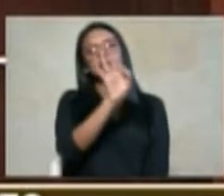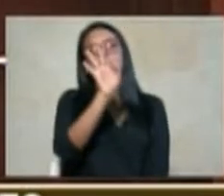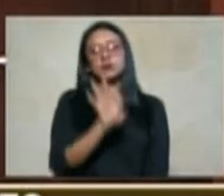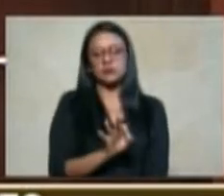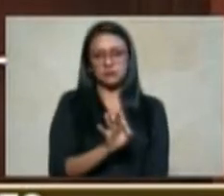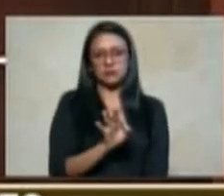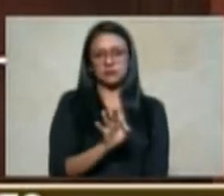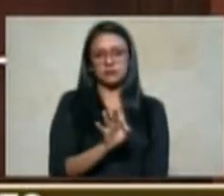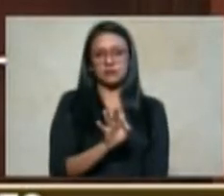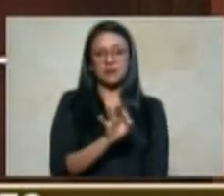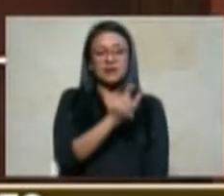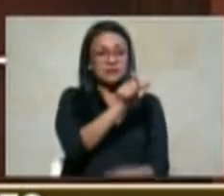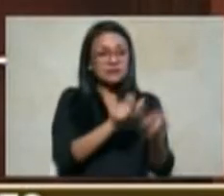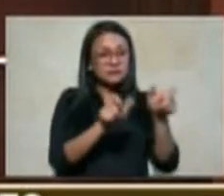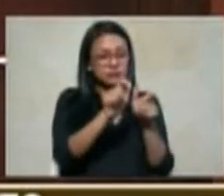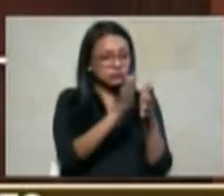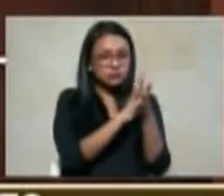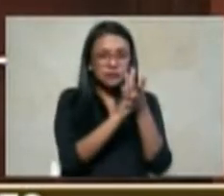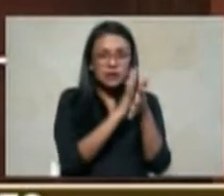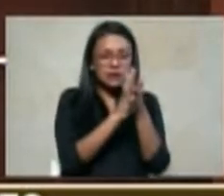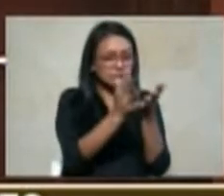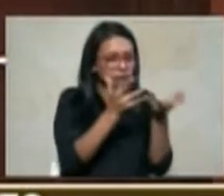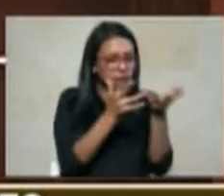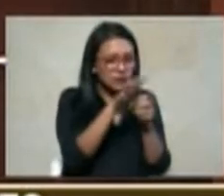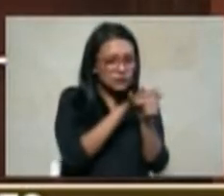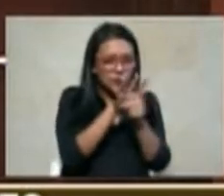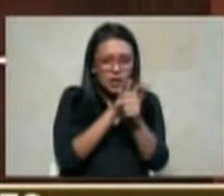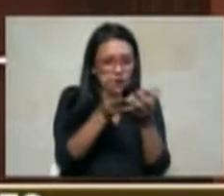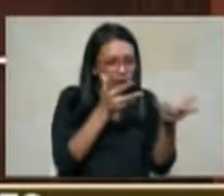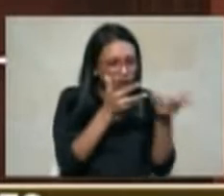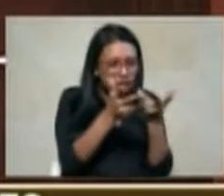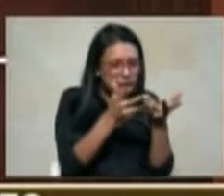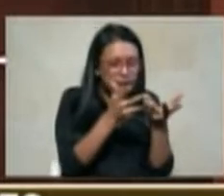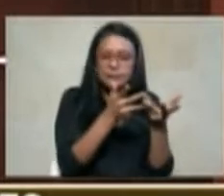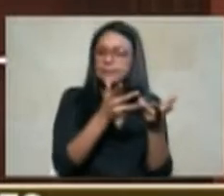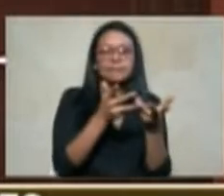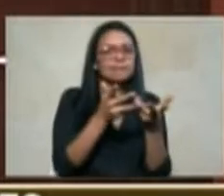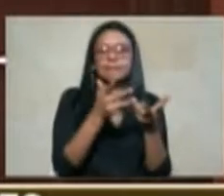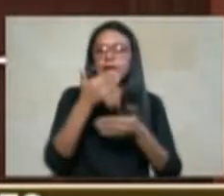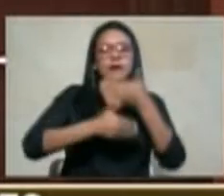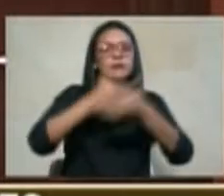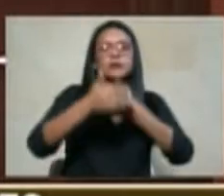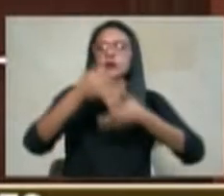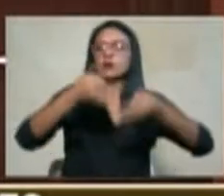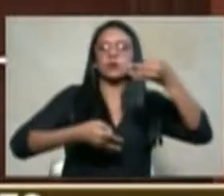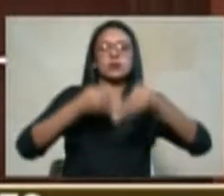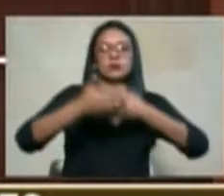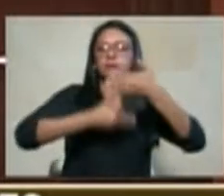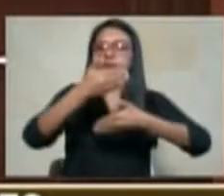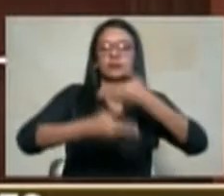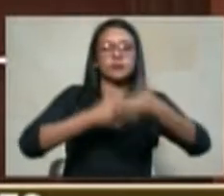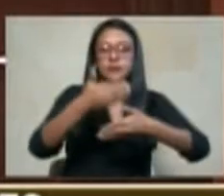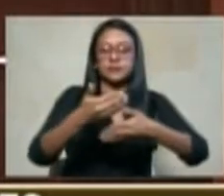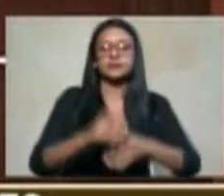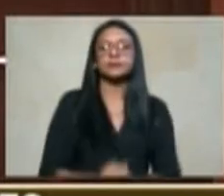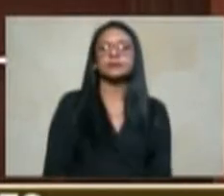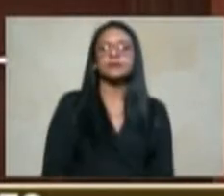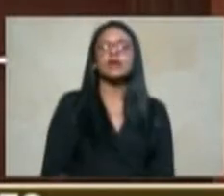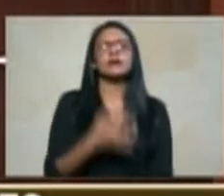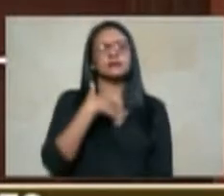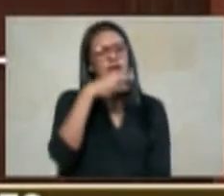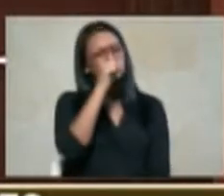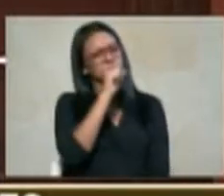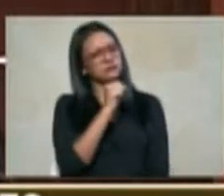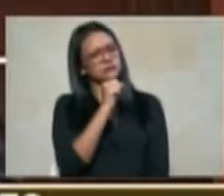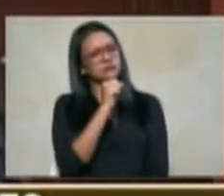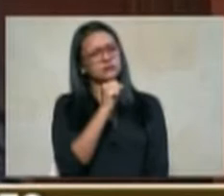estudiado no han procedido a la instancia judicial y aquí vamos entonces notando un poco como lo que